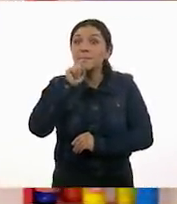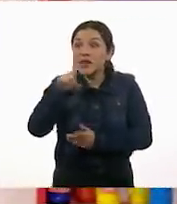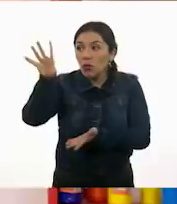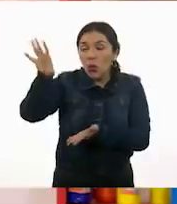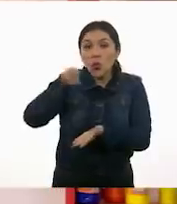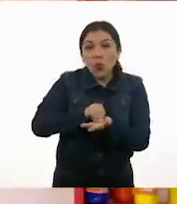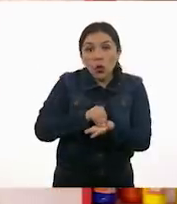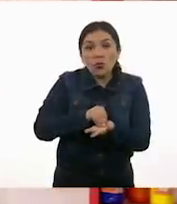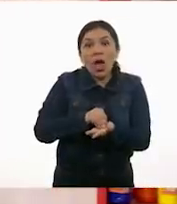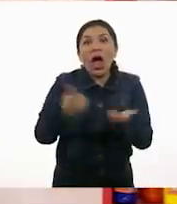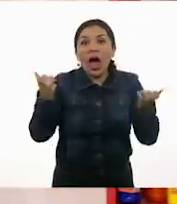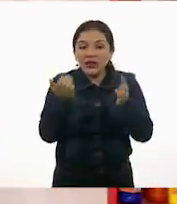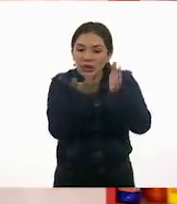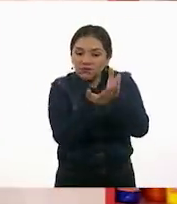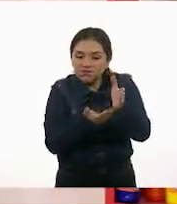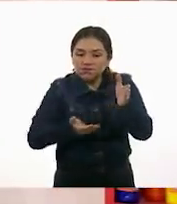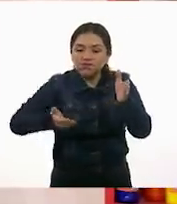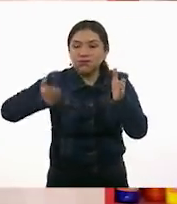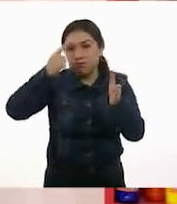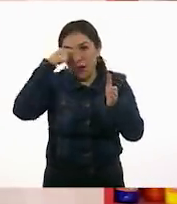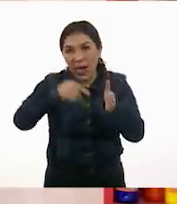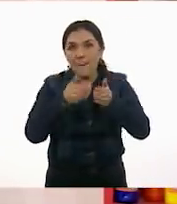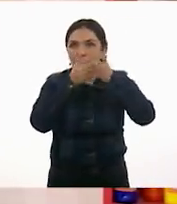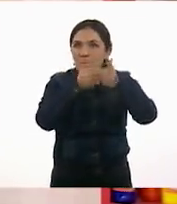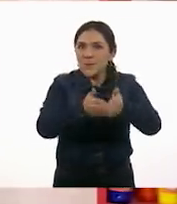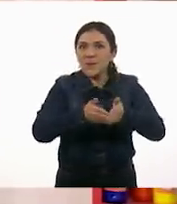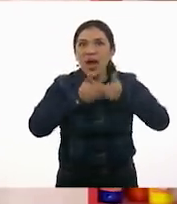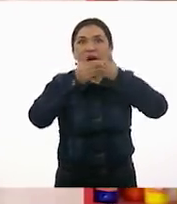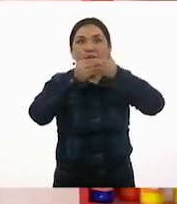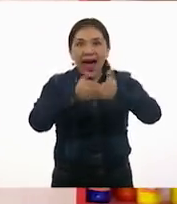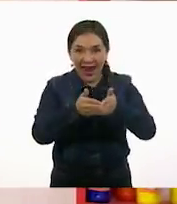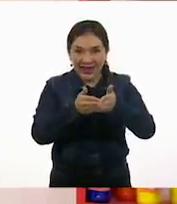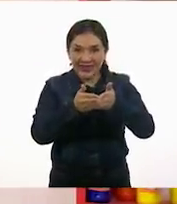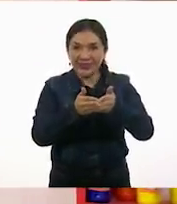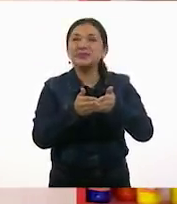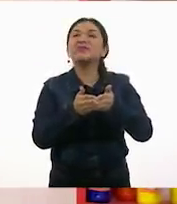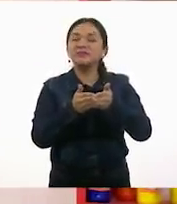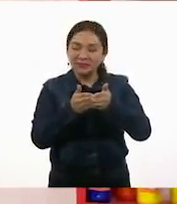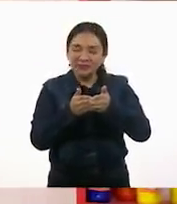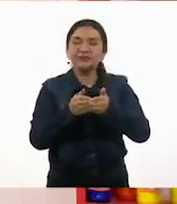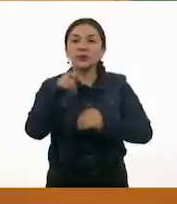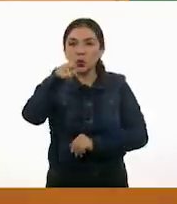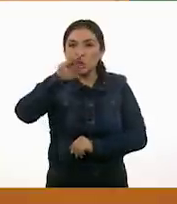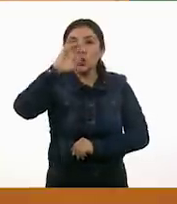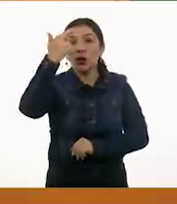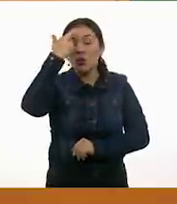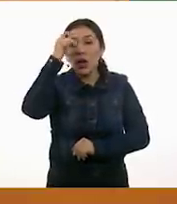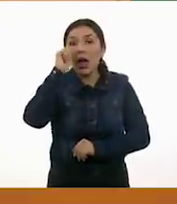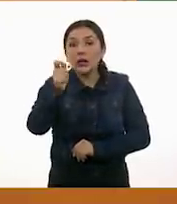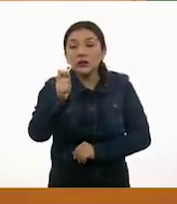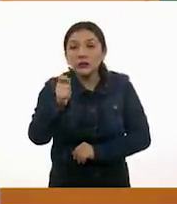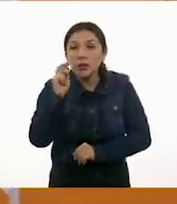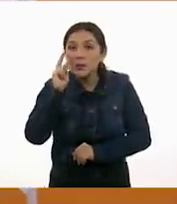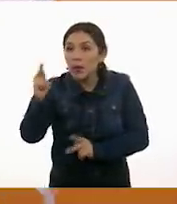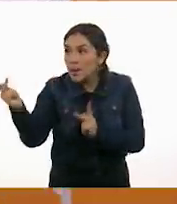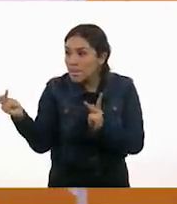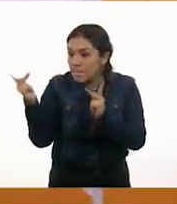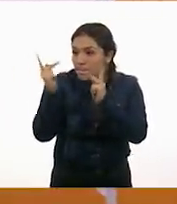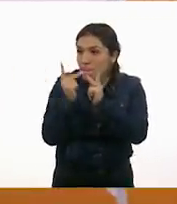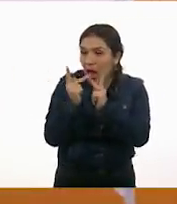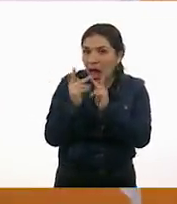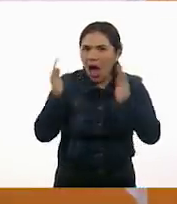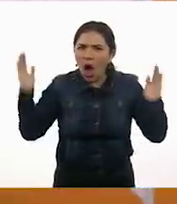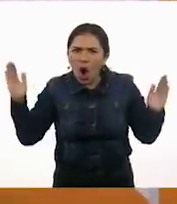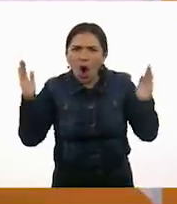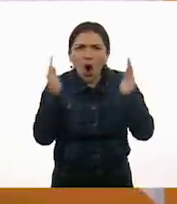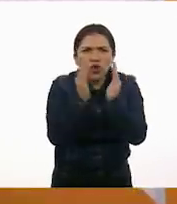el casco de nuestro barco. Entonces, recuerda que son piezas pequeñas,